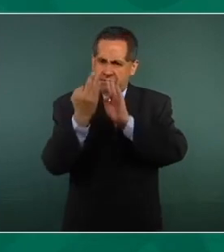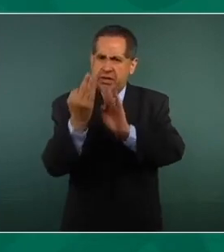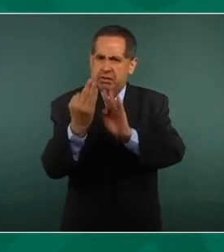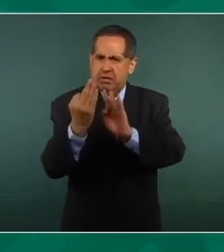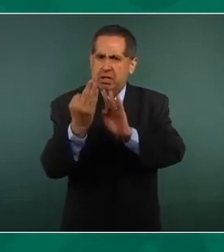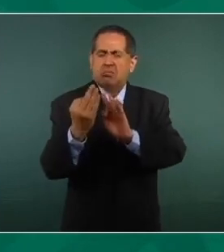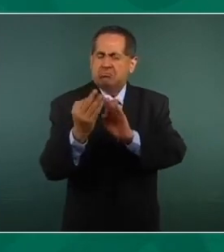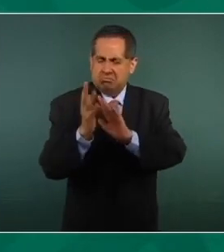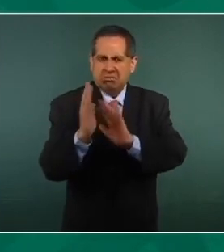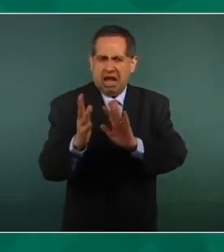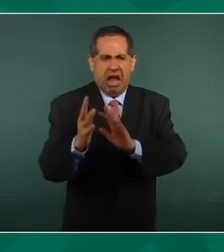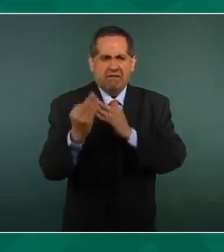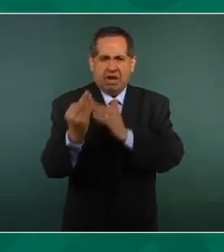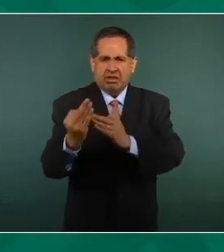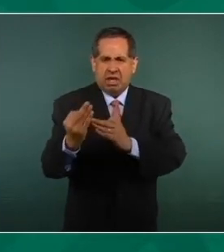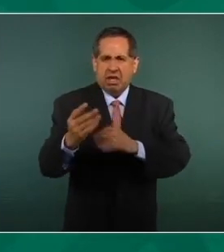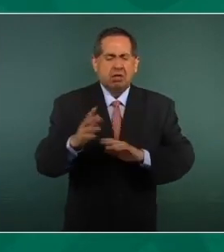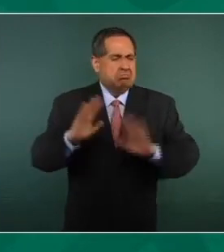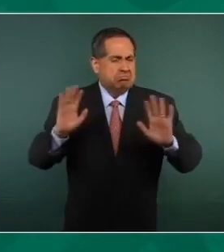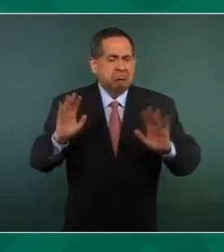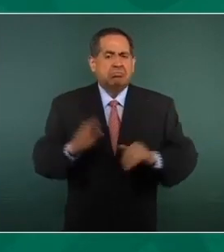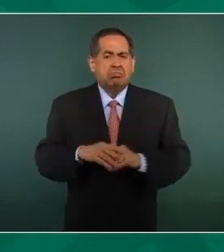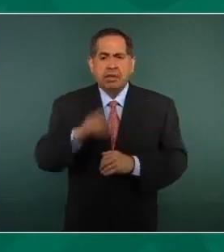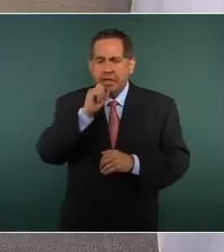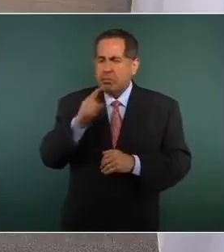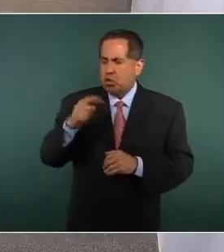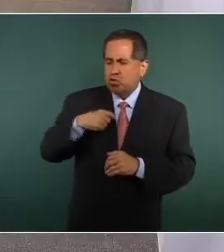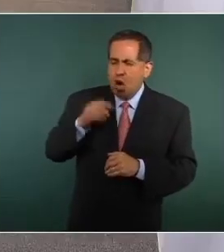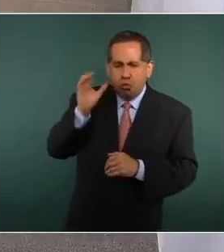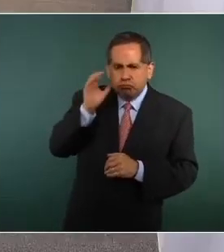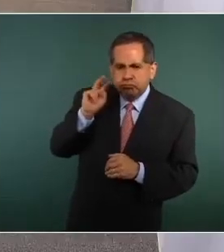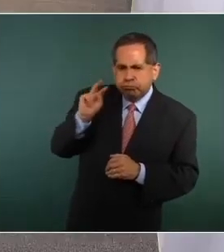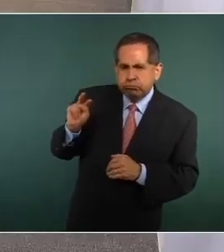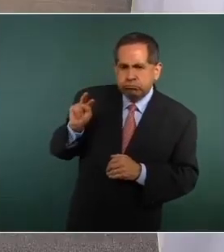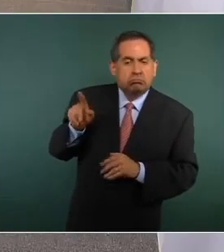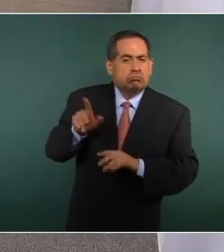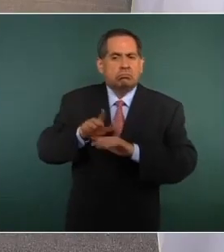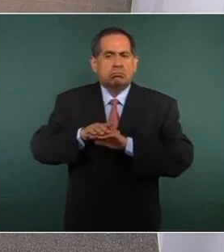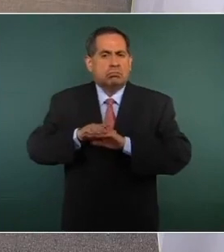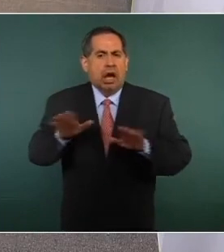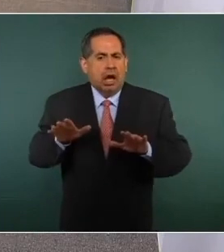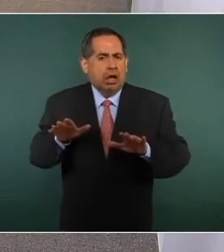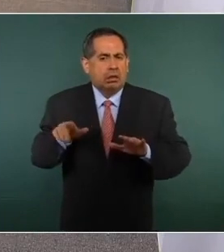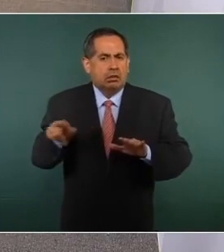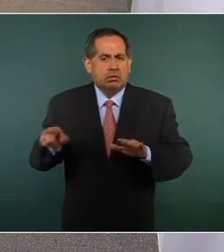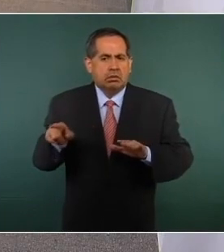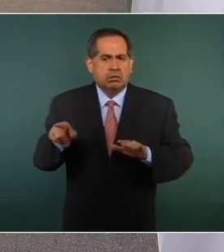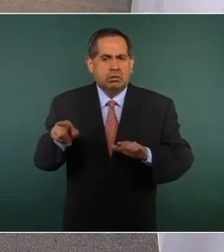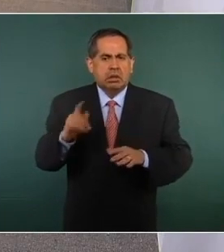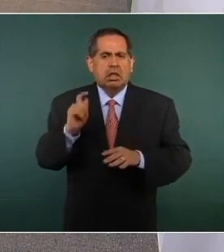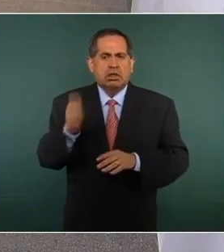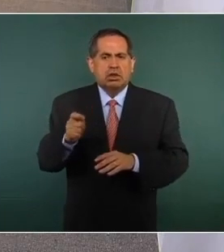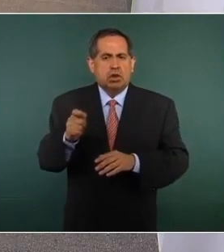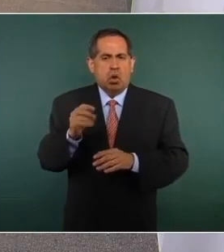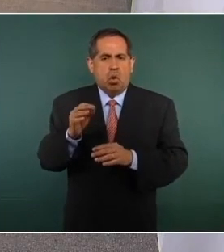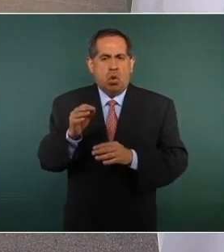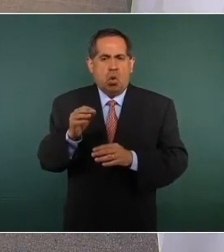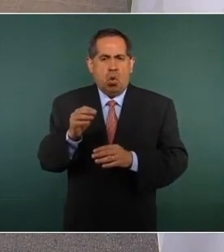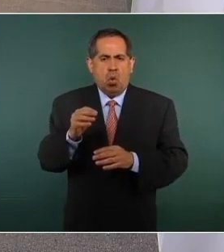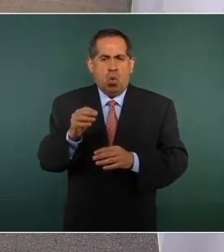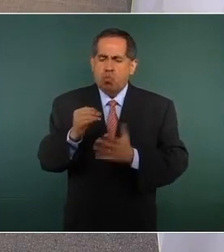Y también, según escuché, que esa iba a ser su